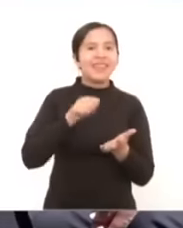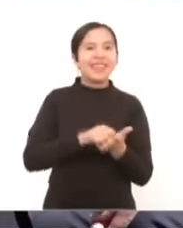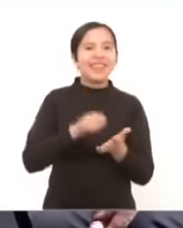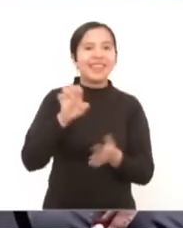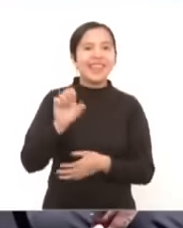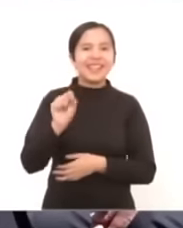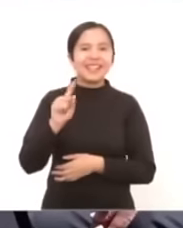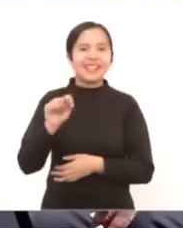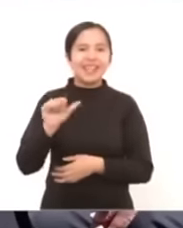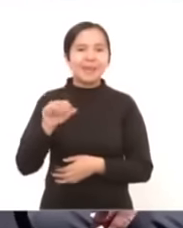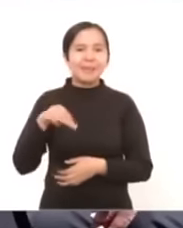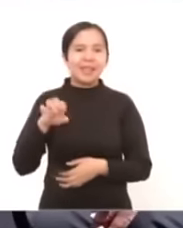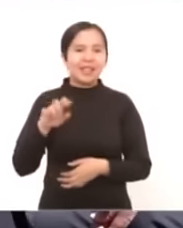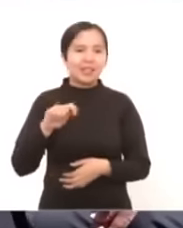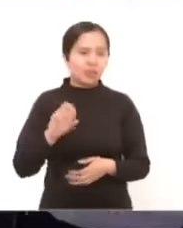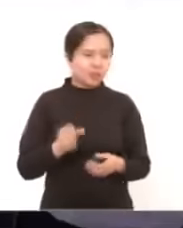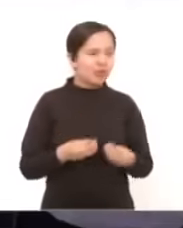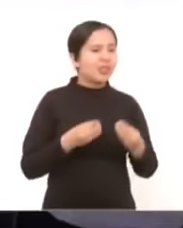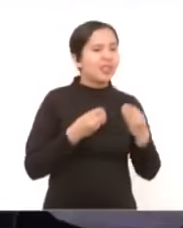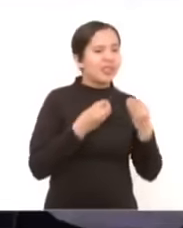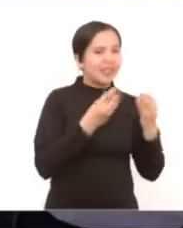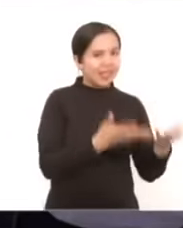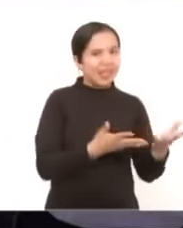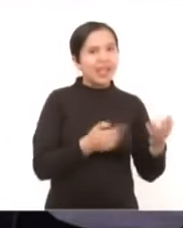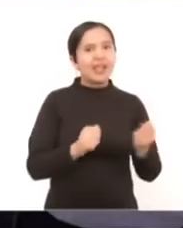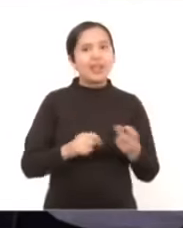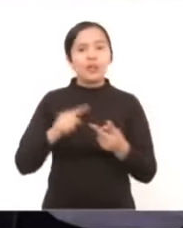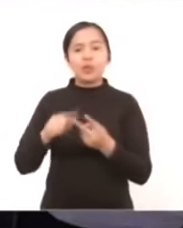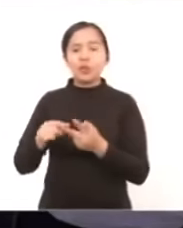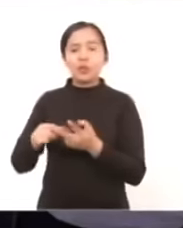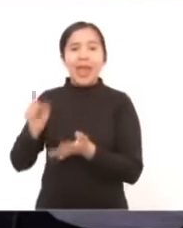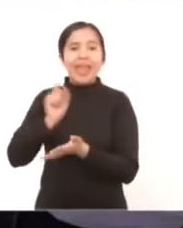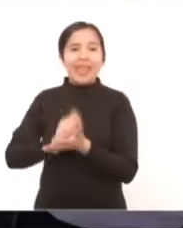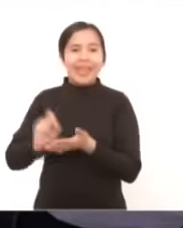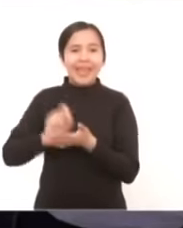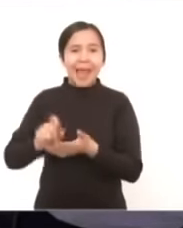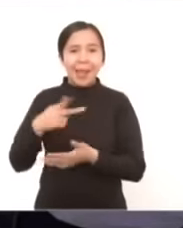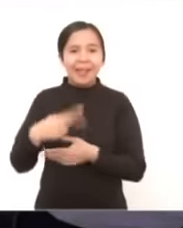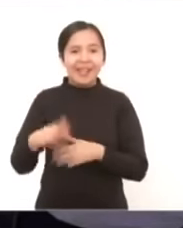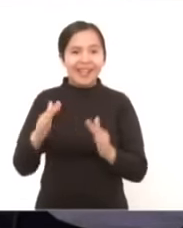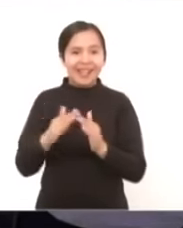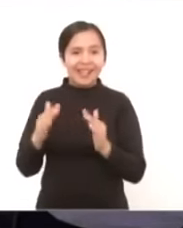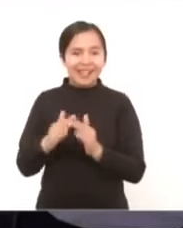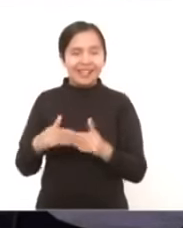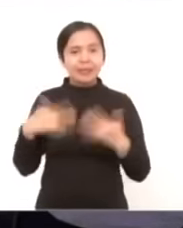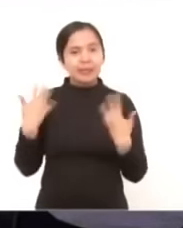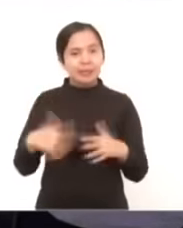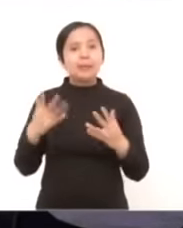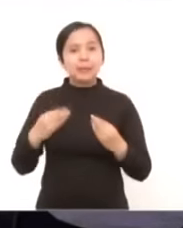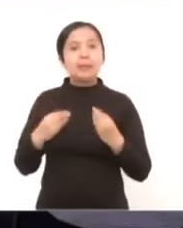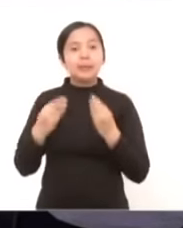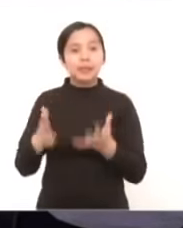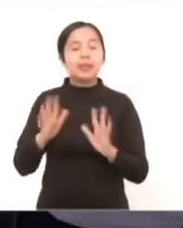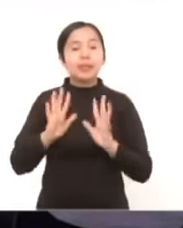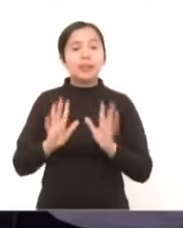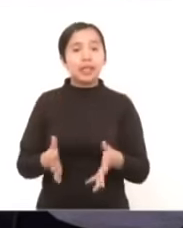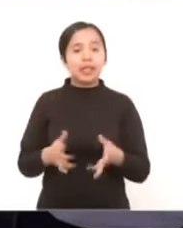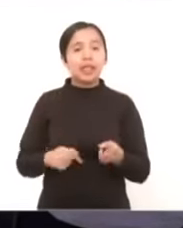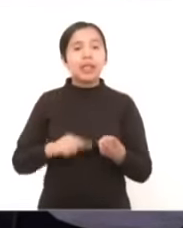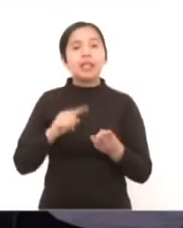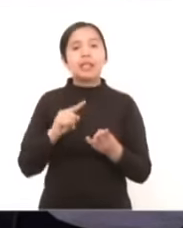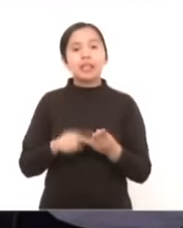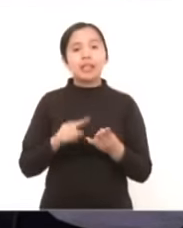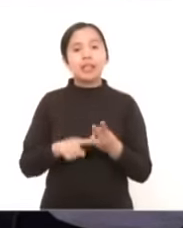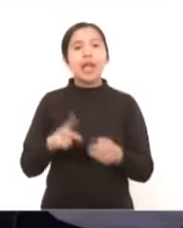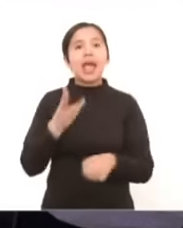ya hicimos la entrega masiva de escrituras ya hicimos la tercera